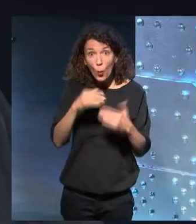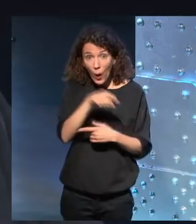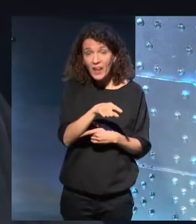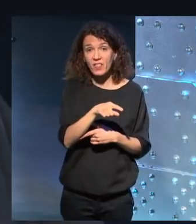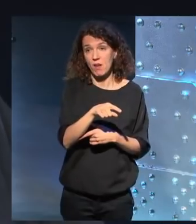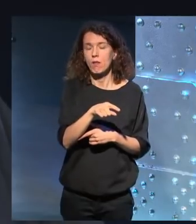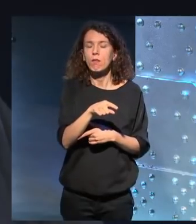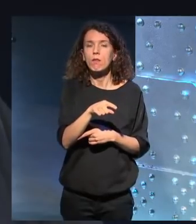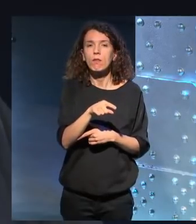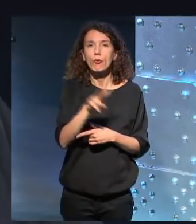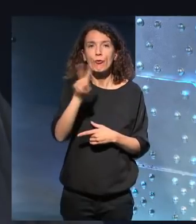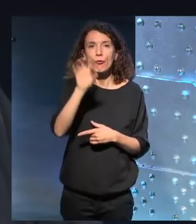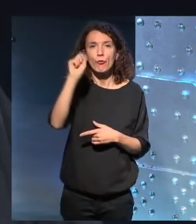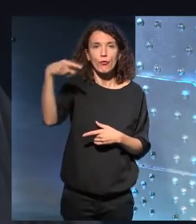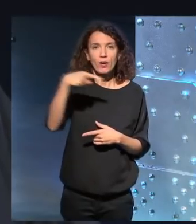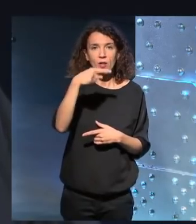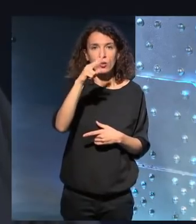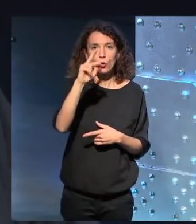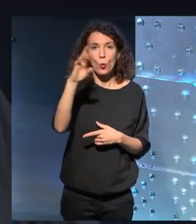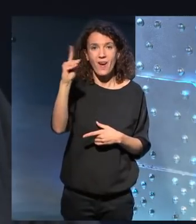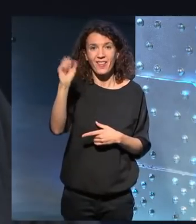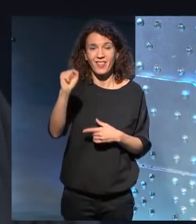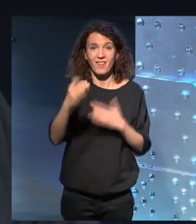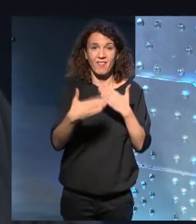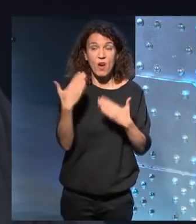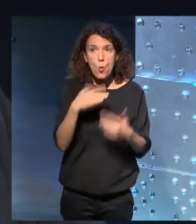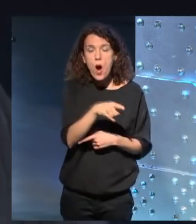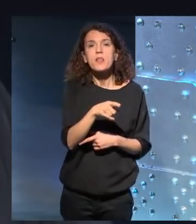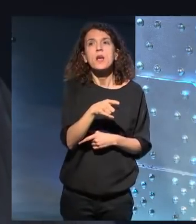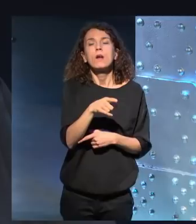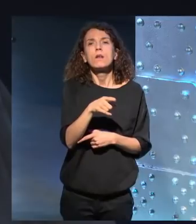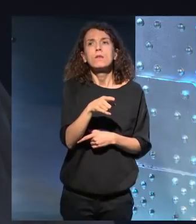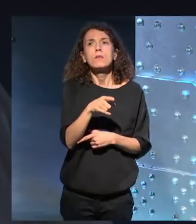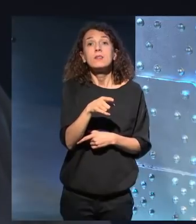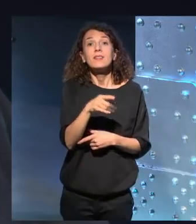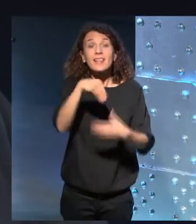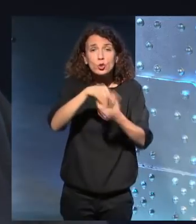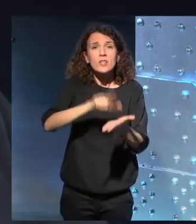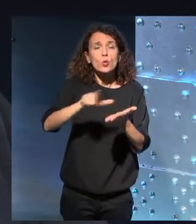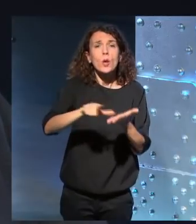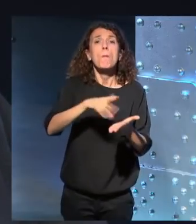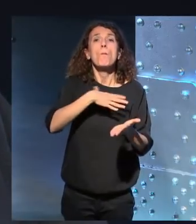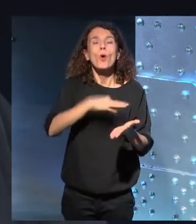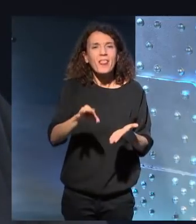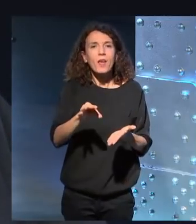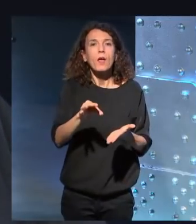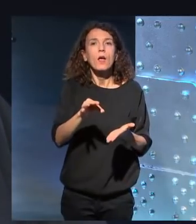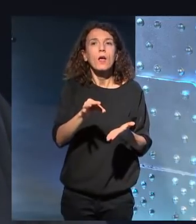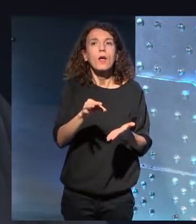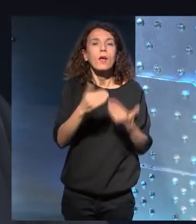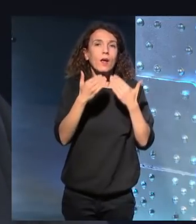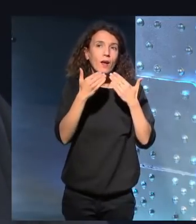buena vanguardia, la vanguardia posible en literatura es de tipo